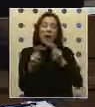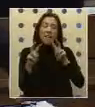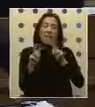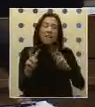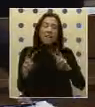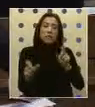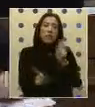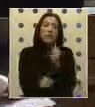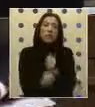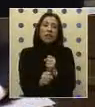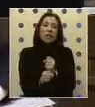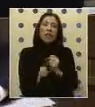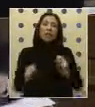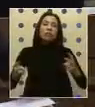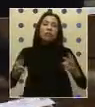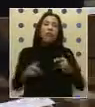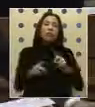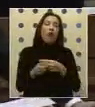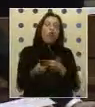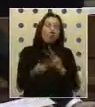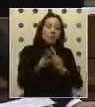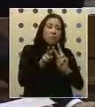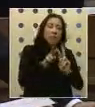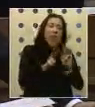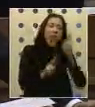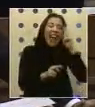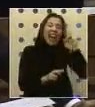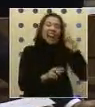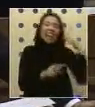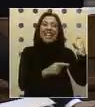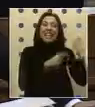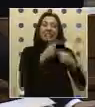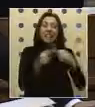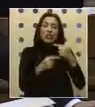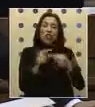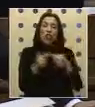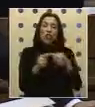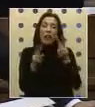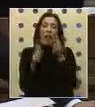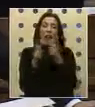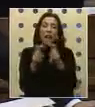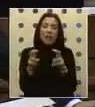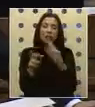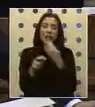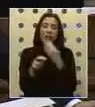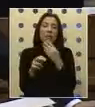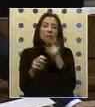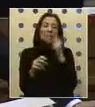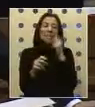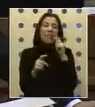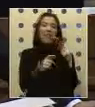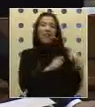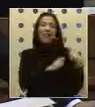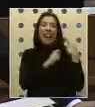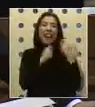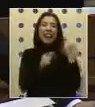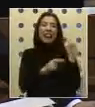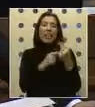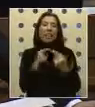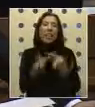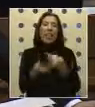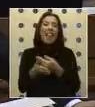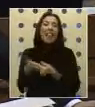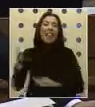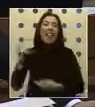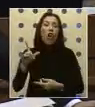trabajan en reconstruir la historia, de quienes trabajan investigando y también de lo que significa como legado histórico el diario La